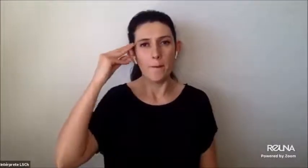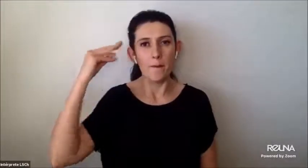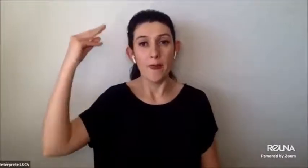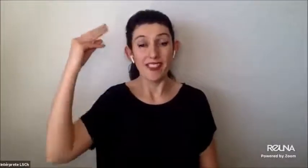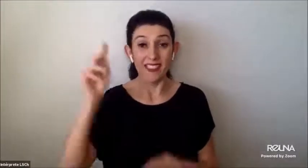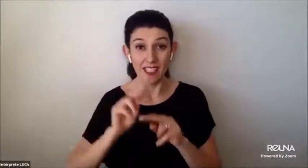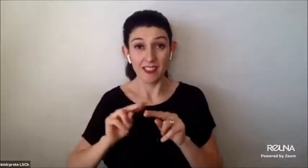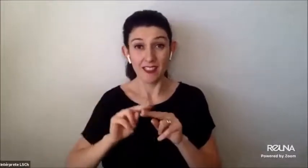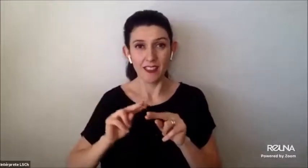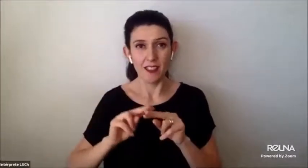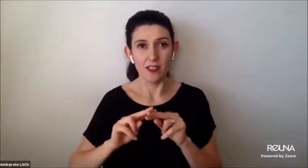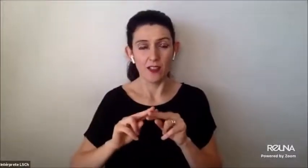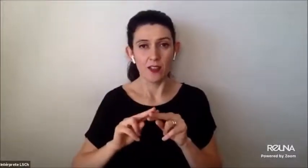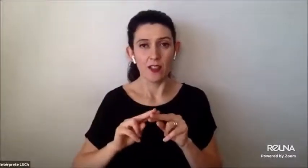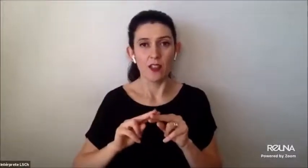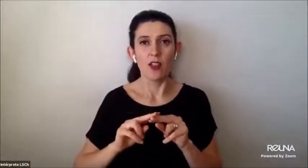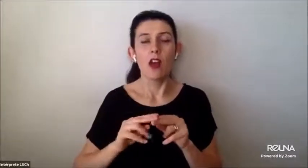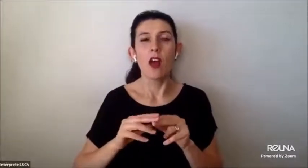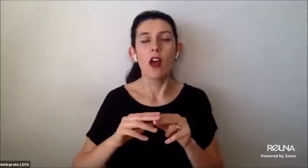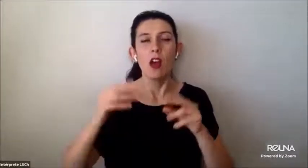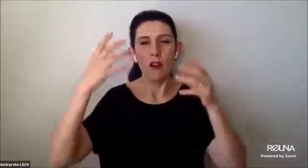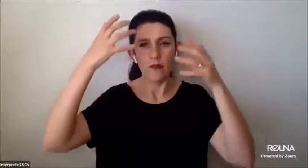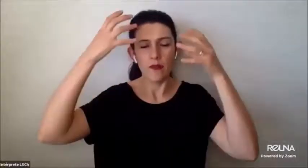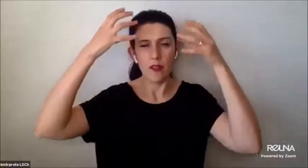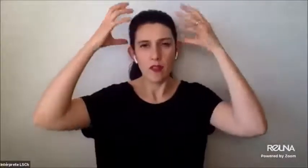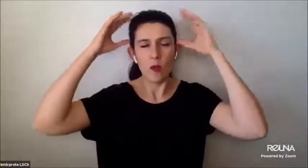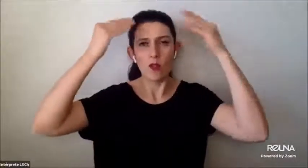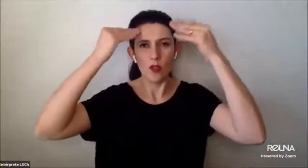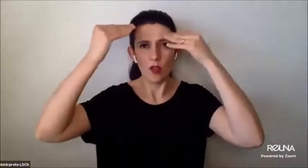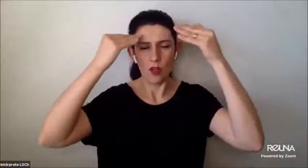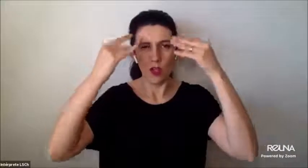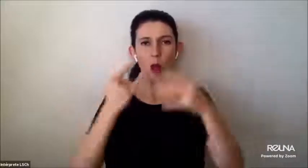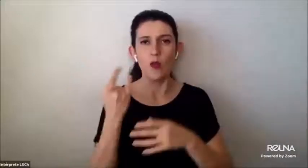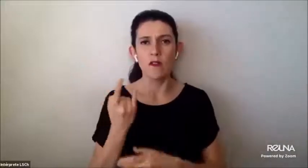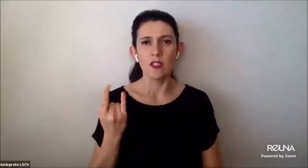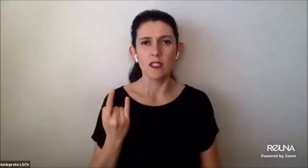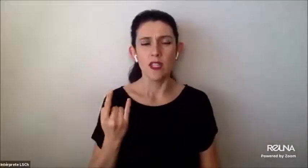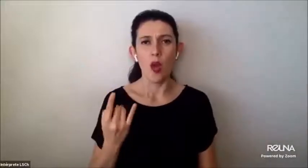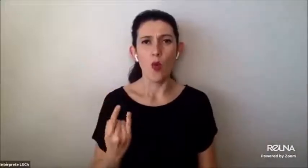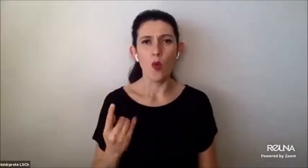en la Universidad de Utrecht. Entonces, dejo paso a Valentina.